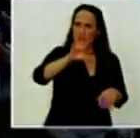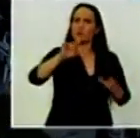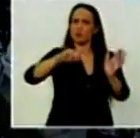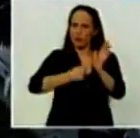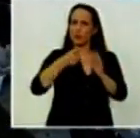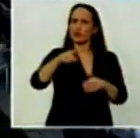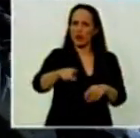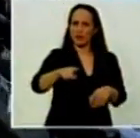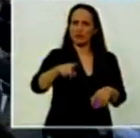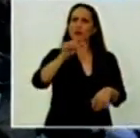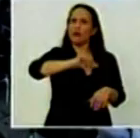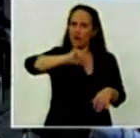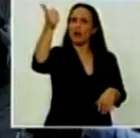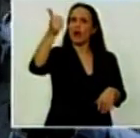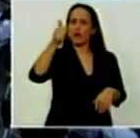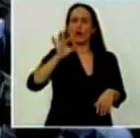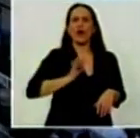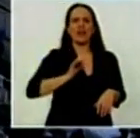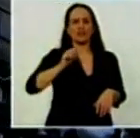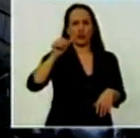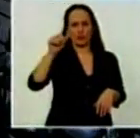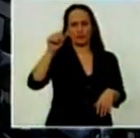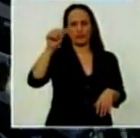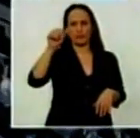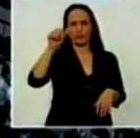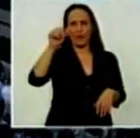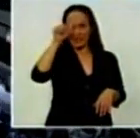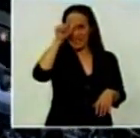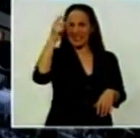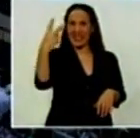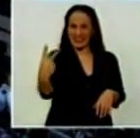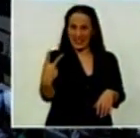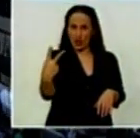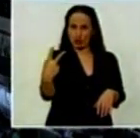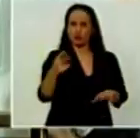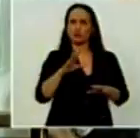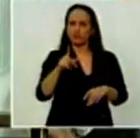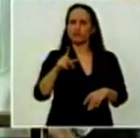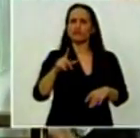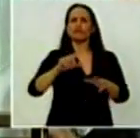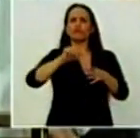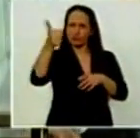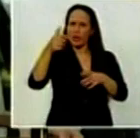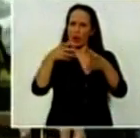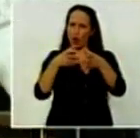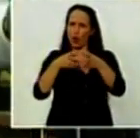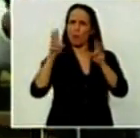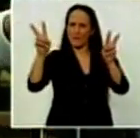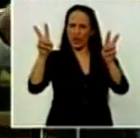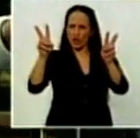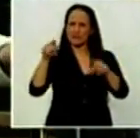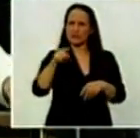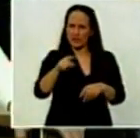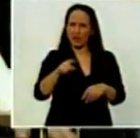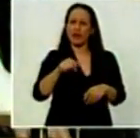y ganó en el año 62 la fórmula peronista Framini-Anglada. ¿Y